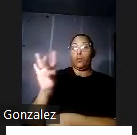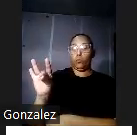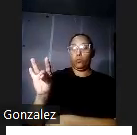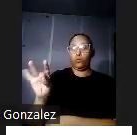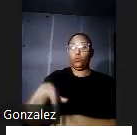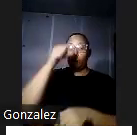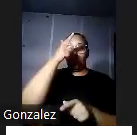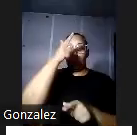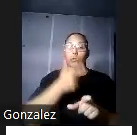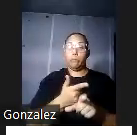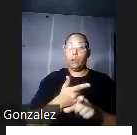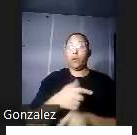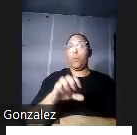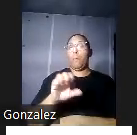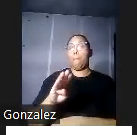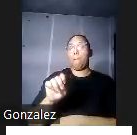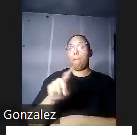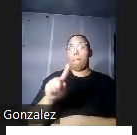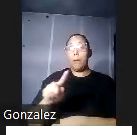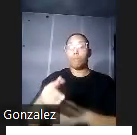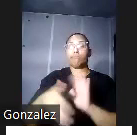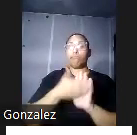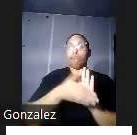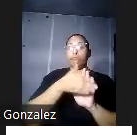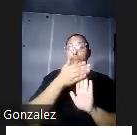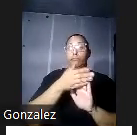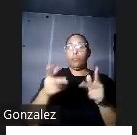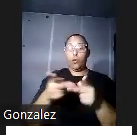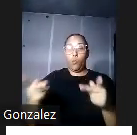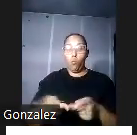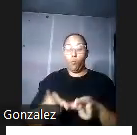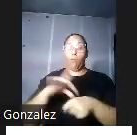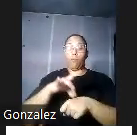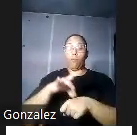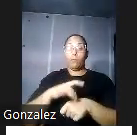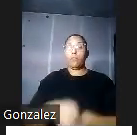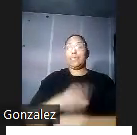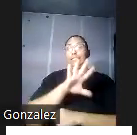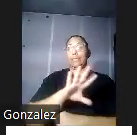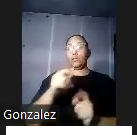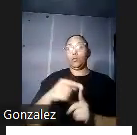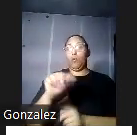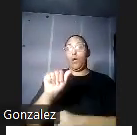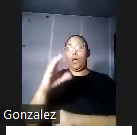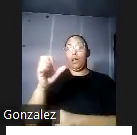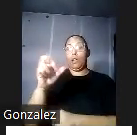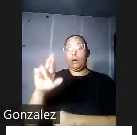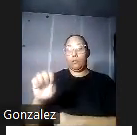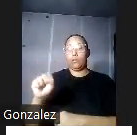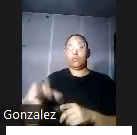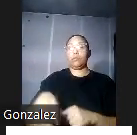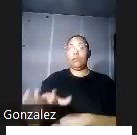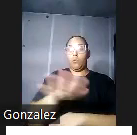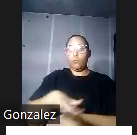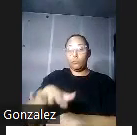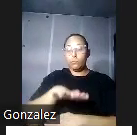Ben decidieron desarrollar la finca de 148,5 acres que habían heredado de su padrastro, don Mateo